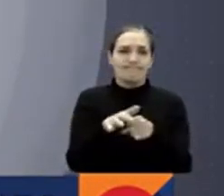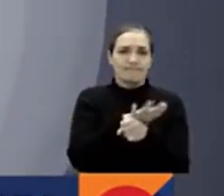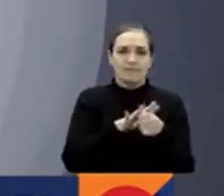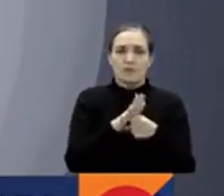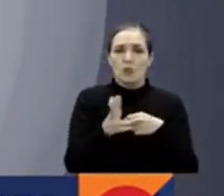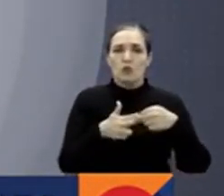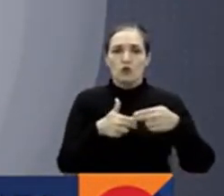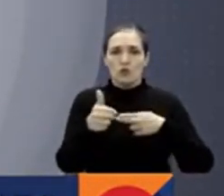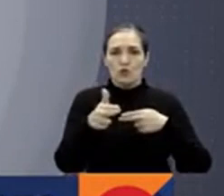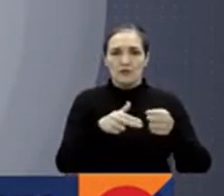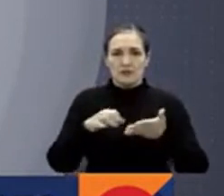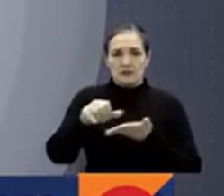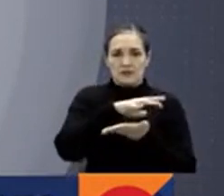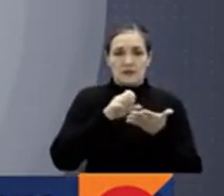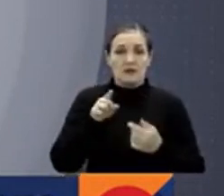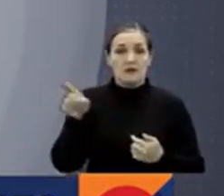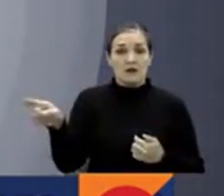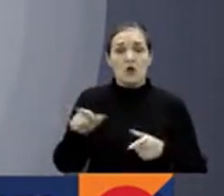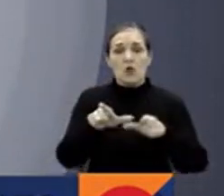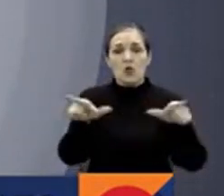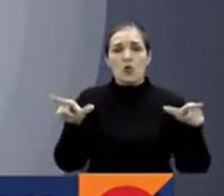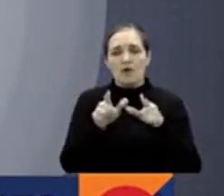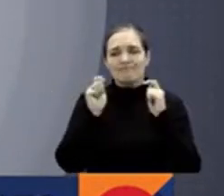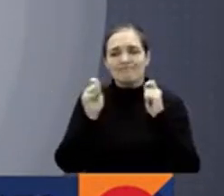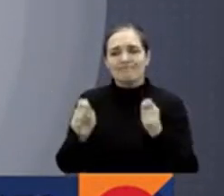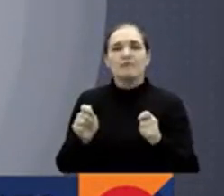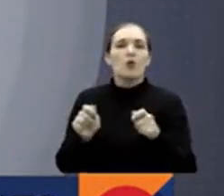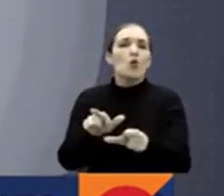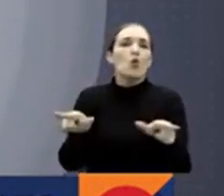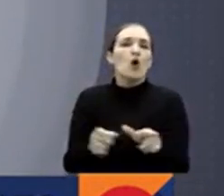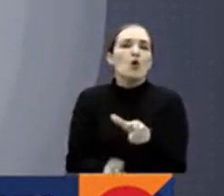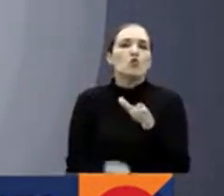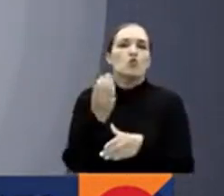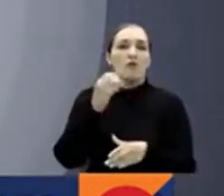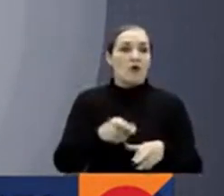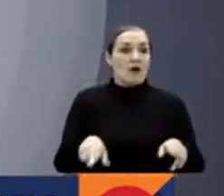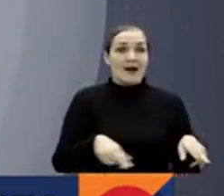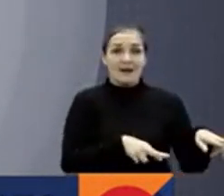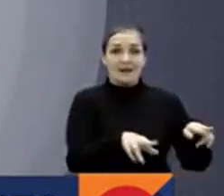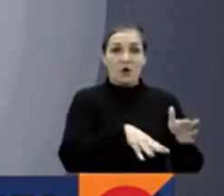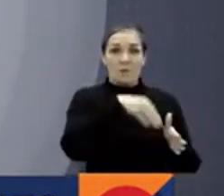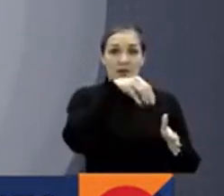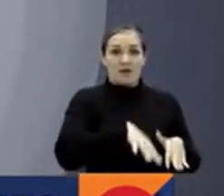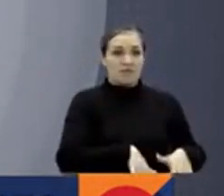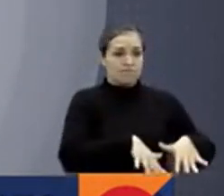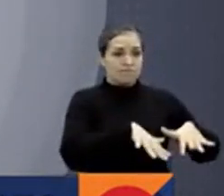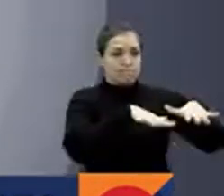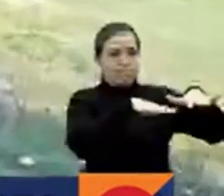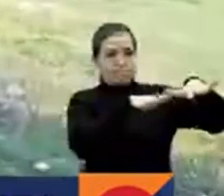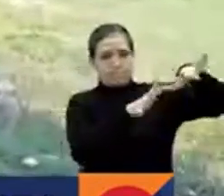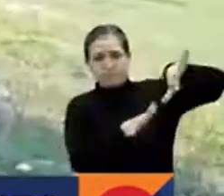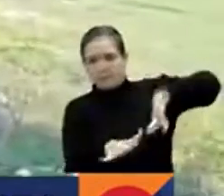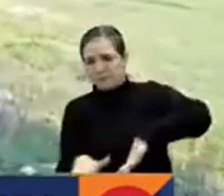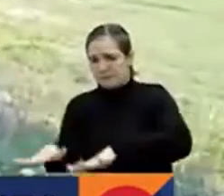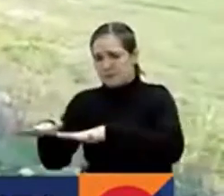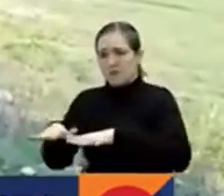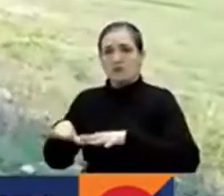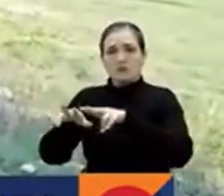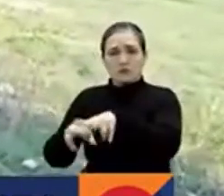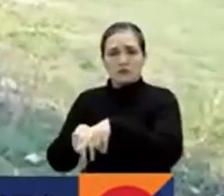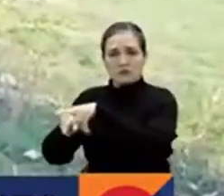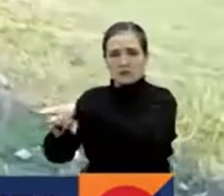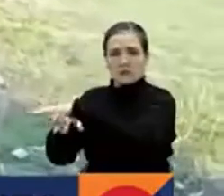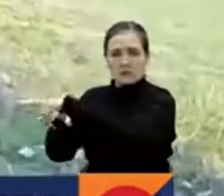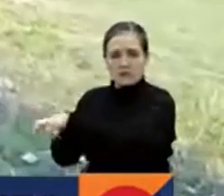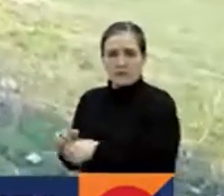Puerto Wiltshire. En el lugar conocido como sitio nuevo, la creciente del río Magdalena rompió el jarillón inundando los cultivos. No hay cultivo,